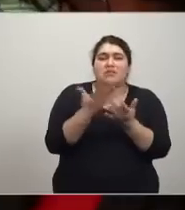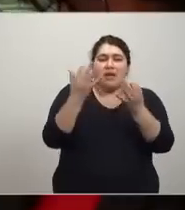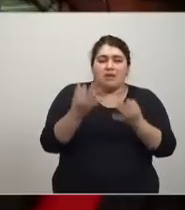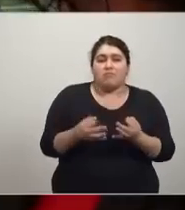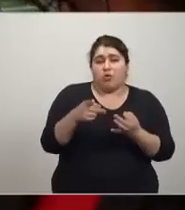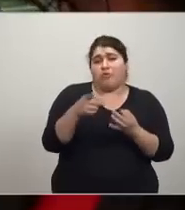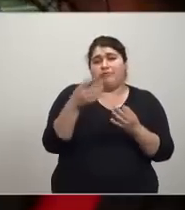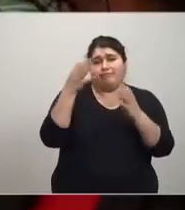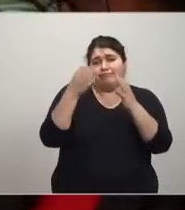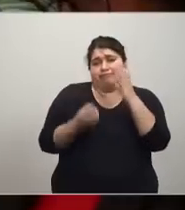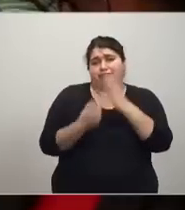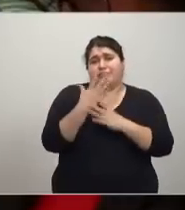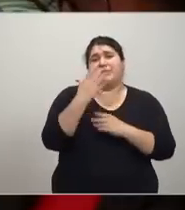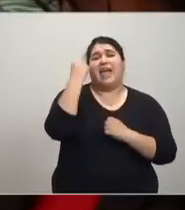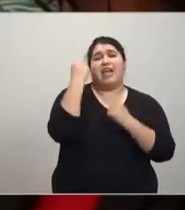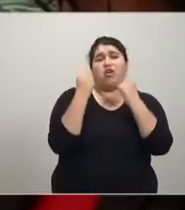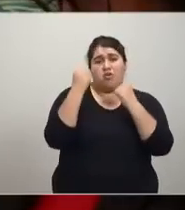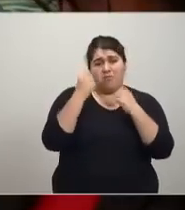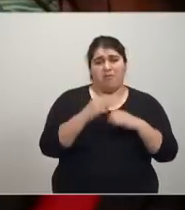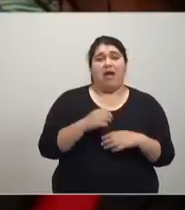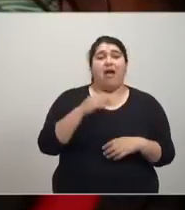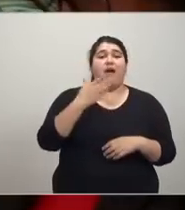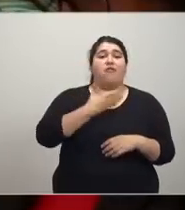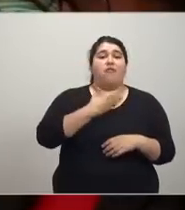la economía Yannis Varoufakis